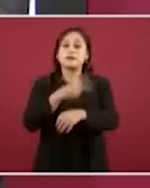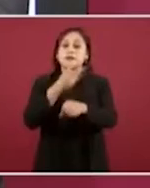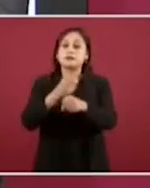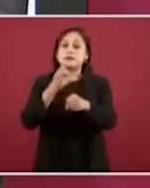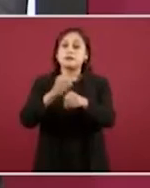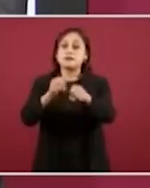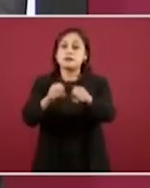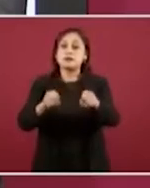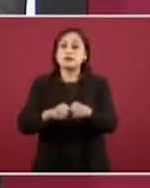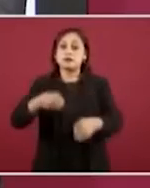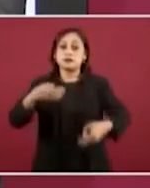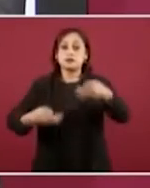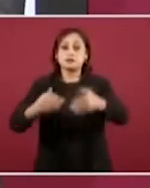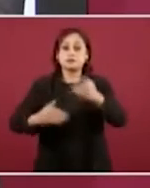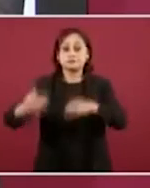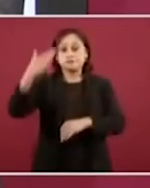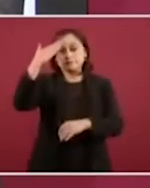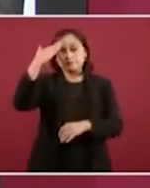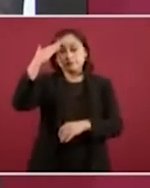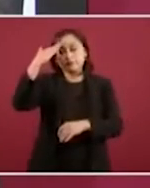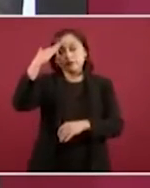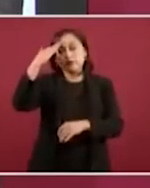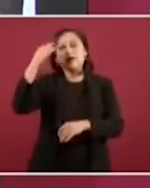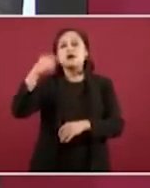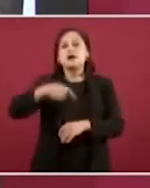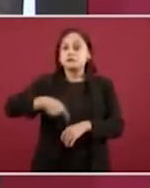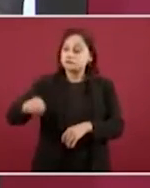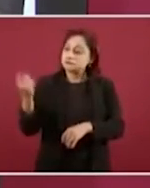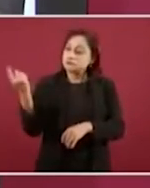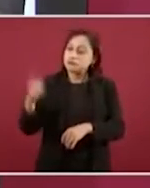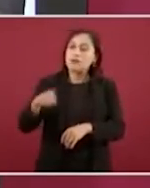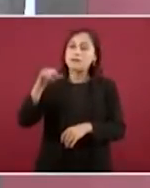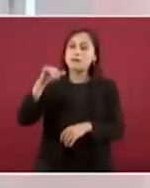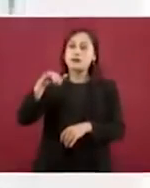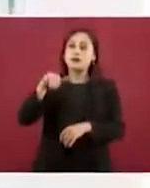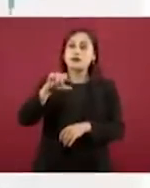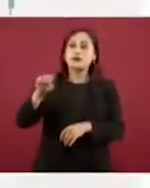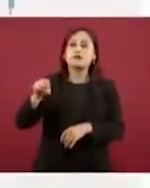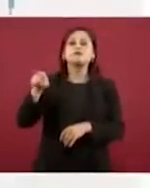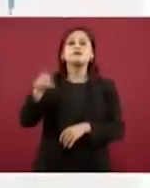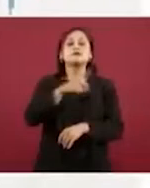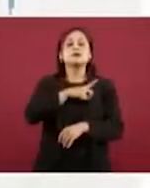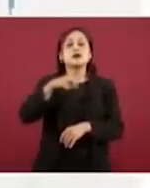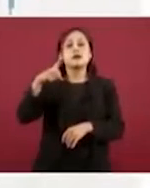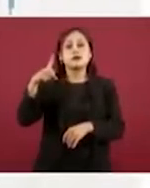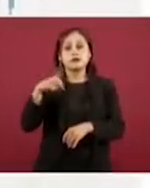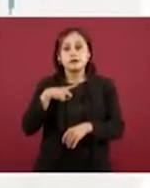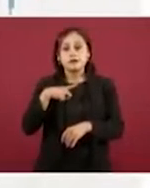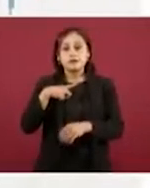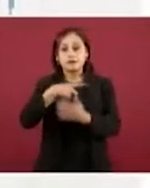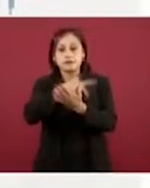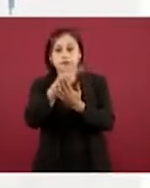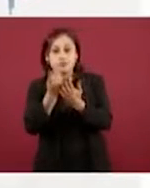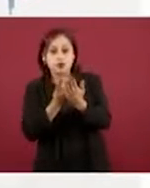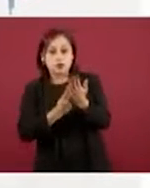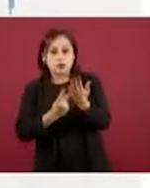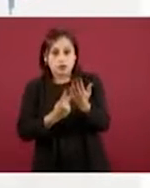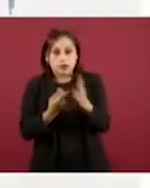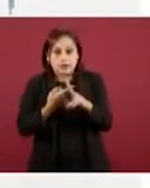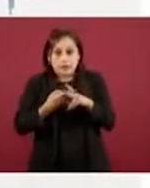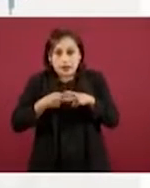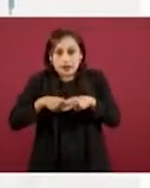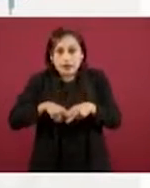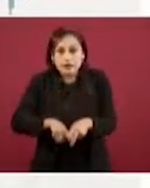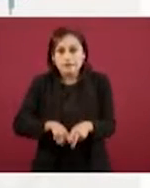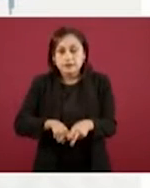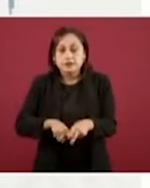Suprema Corte de Justicia mandata al Seguro Social a implementar un programa piloto, toda vez que declara